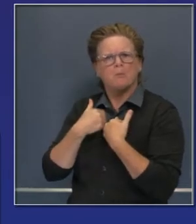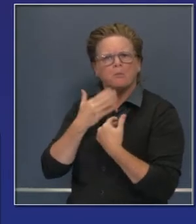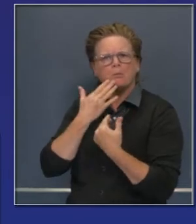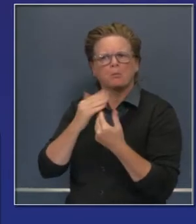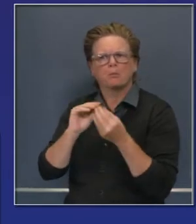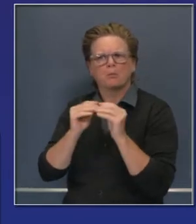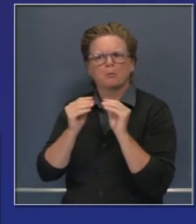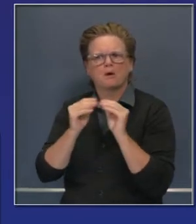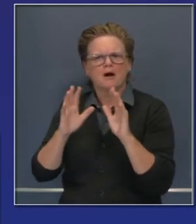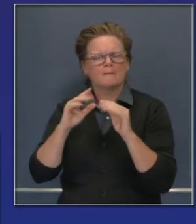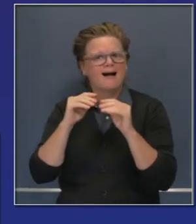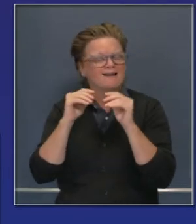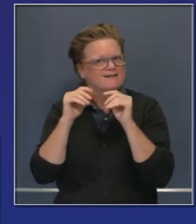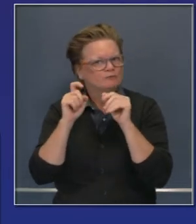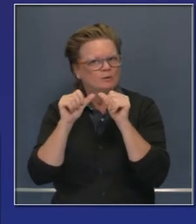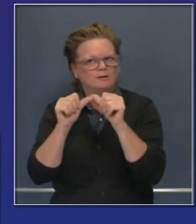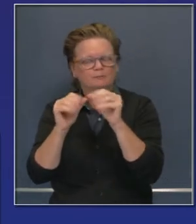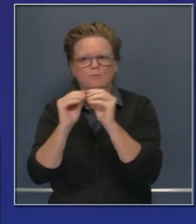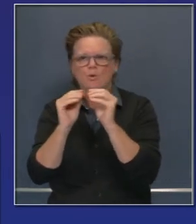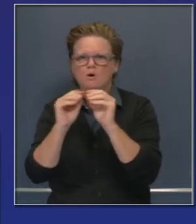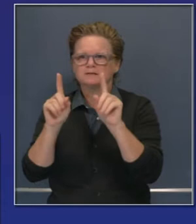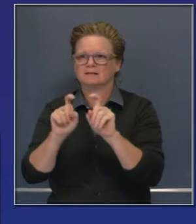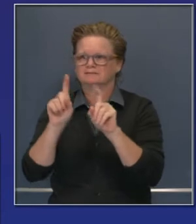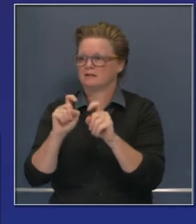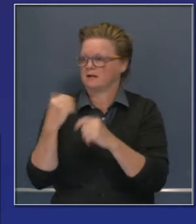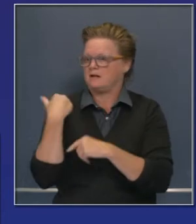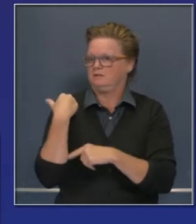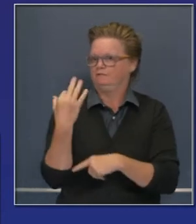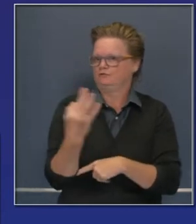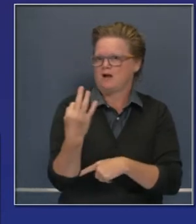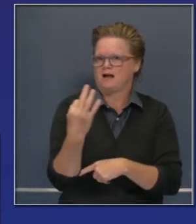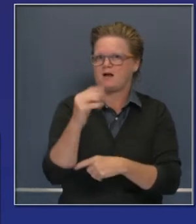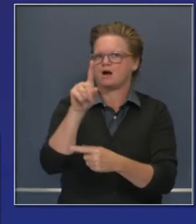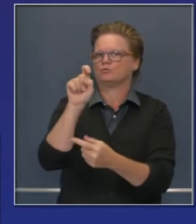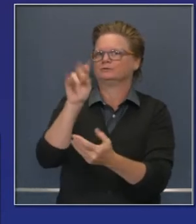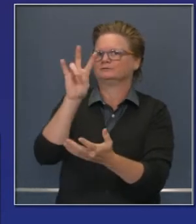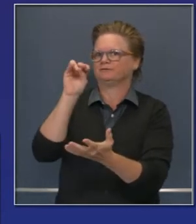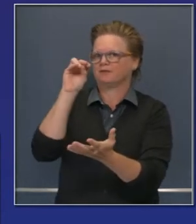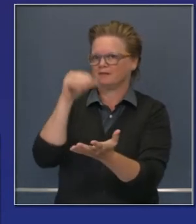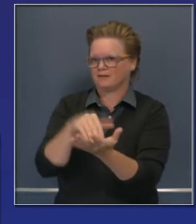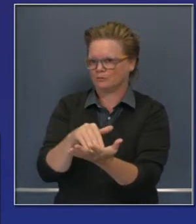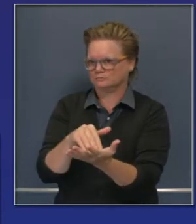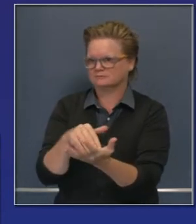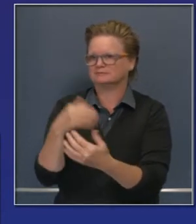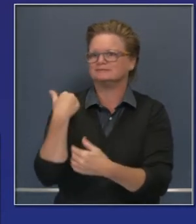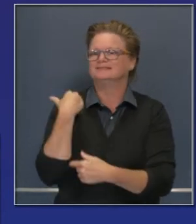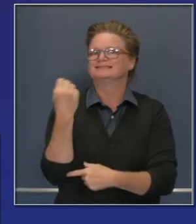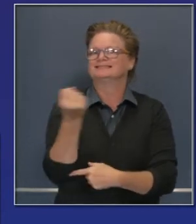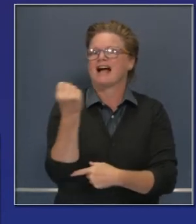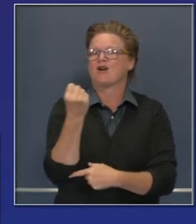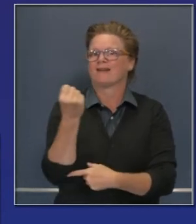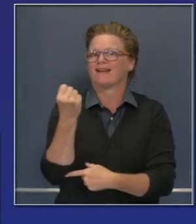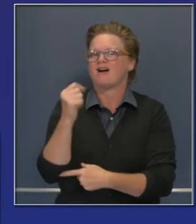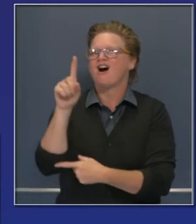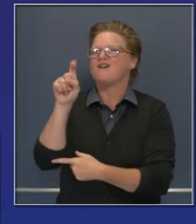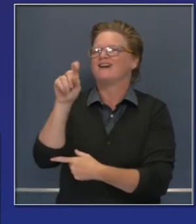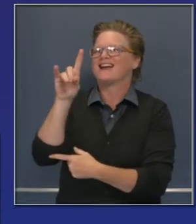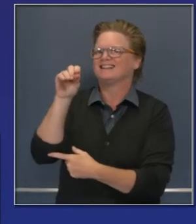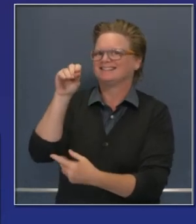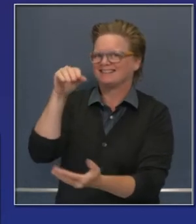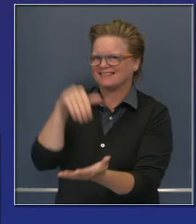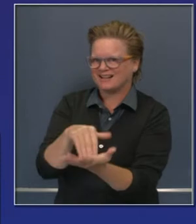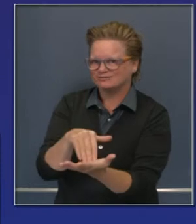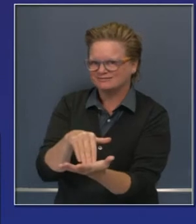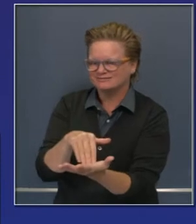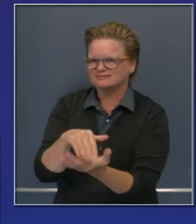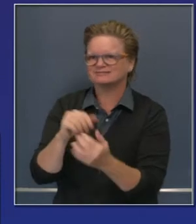de pruebas realizadas, casi 170,000 el viernes, 180,000 aproximadamente el sábado, unos 150,000